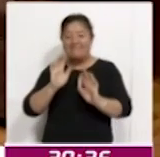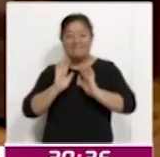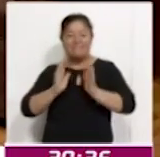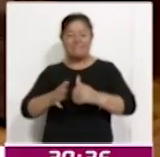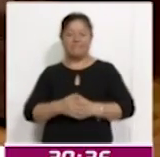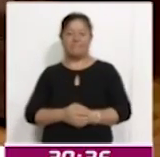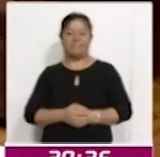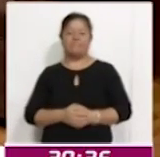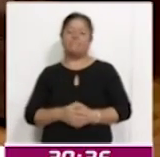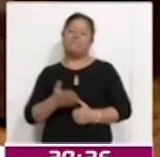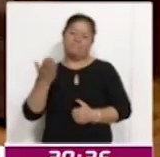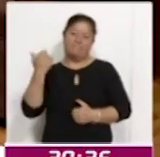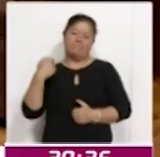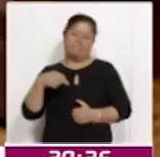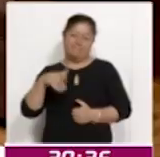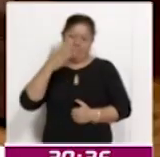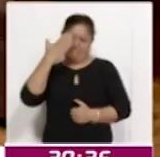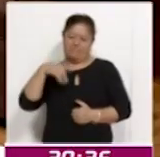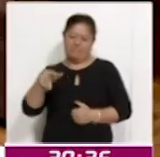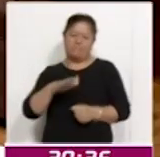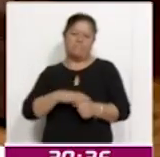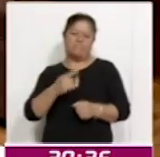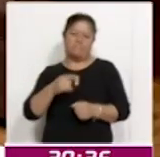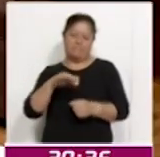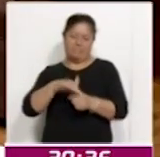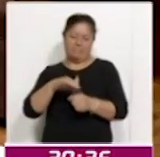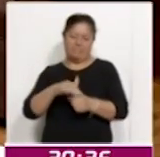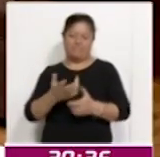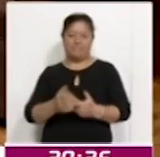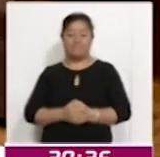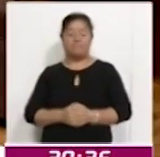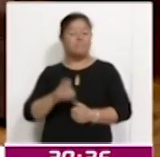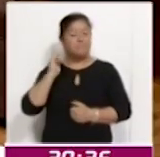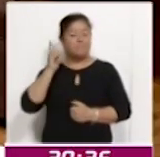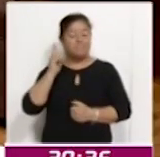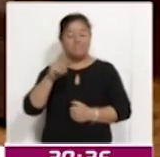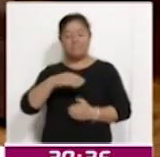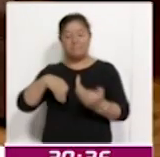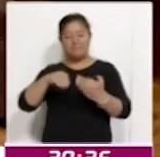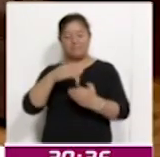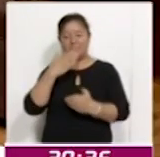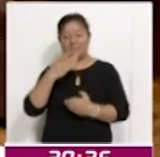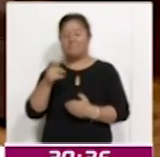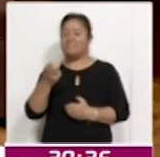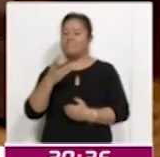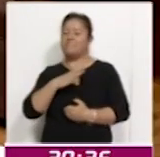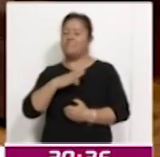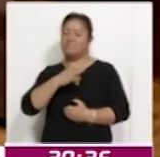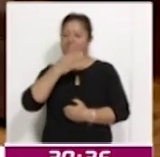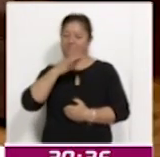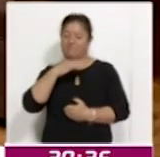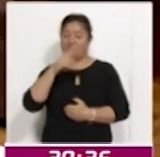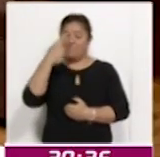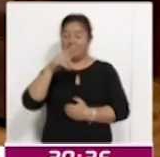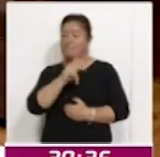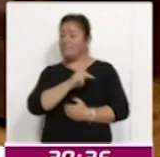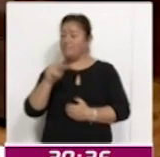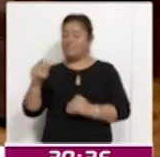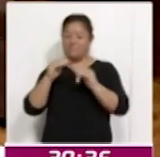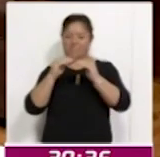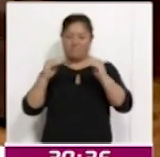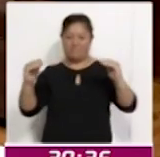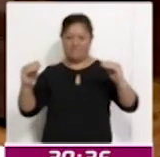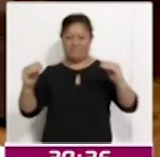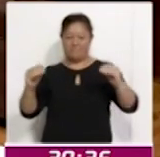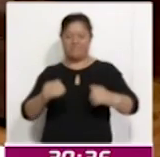antecedente que ya nos presentó. Pues le queremos agradecer y esperemos que todo salga bien, como lo ha dicho, es una fiesta para la democracia donde prive la